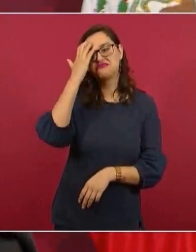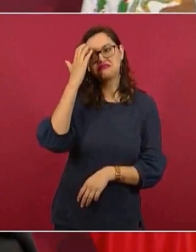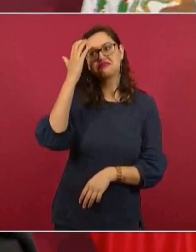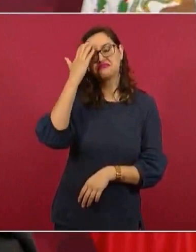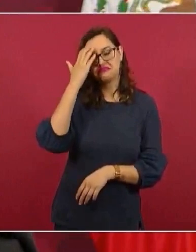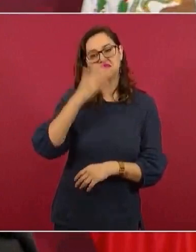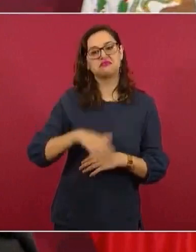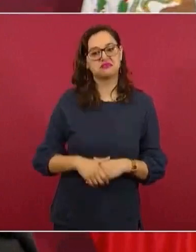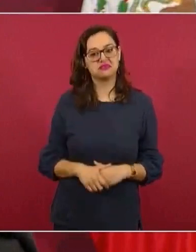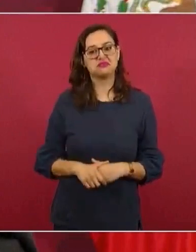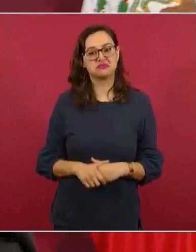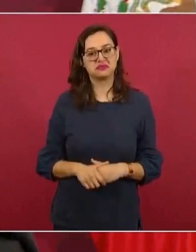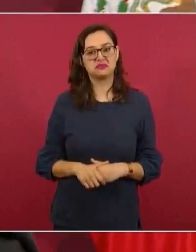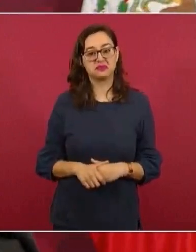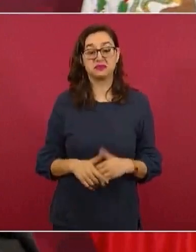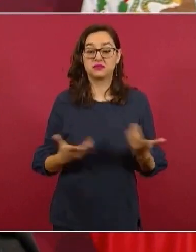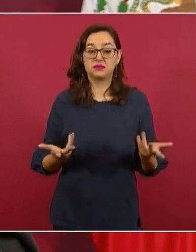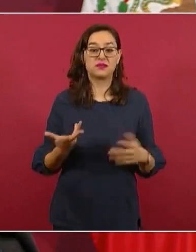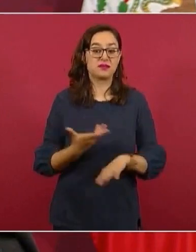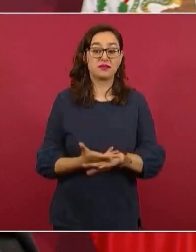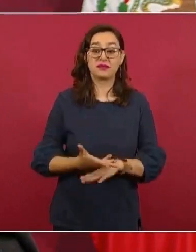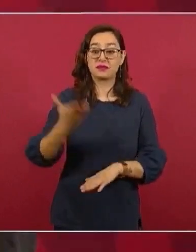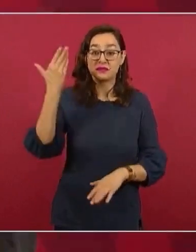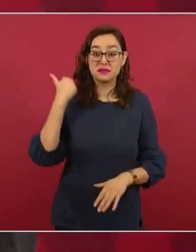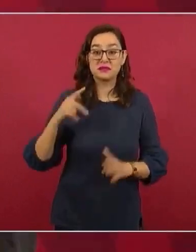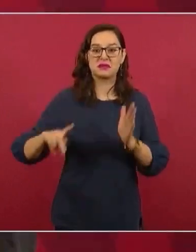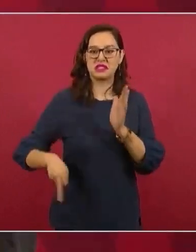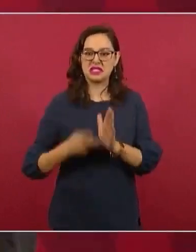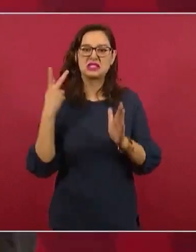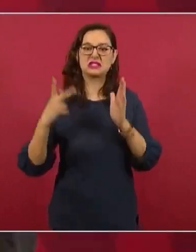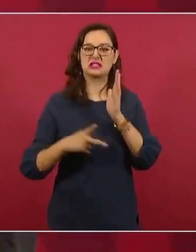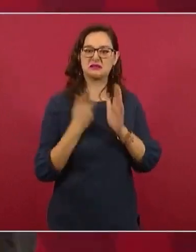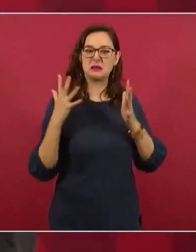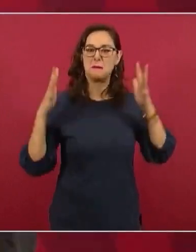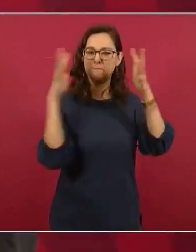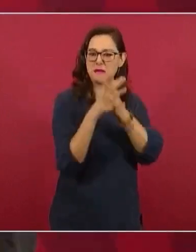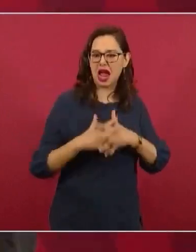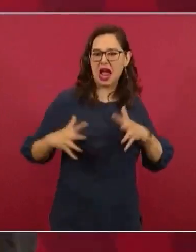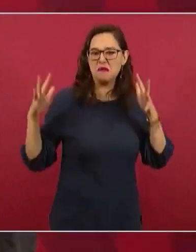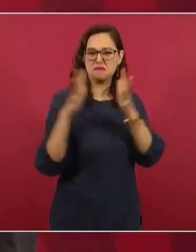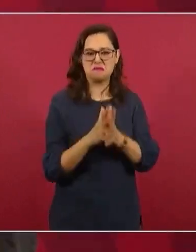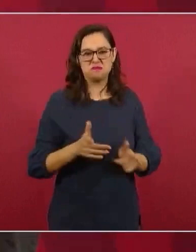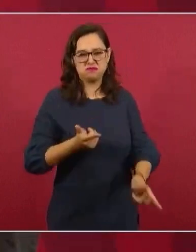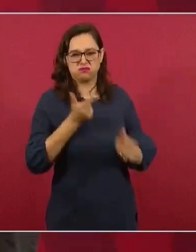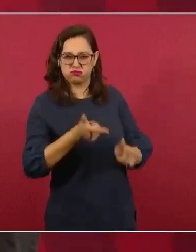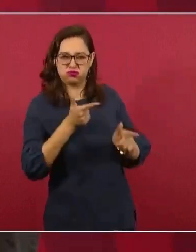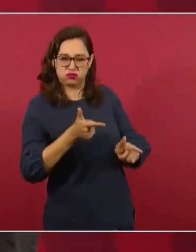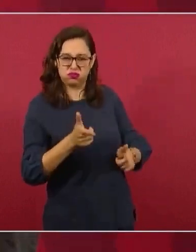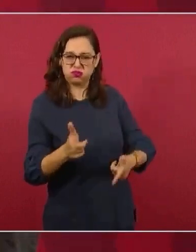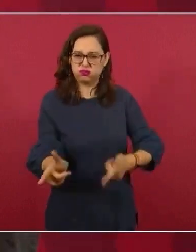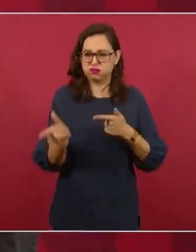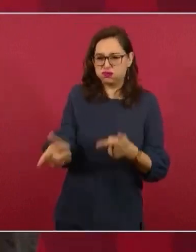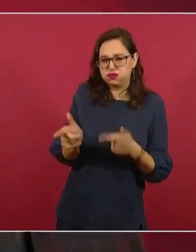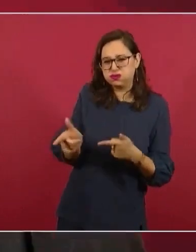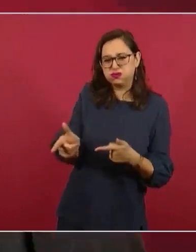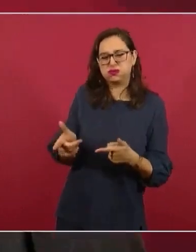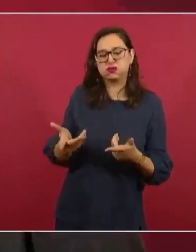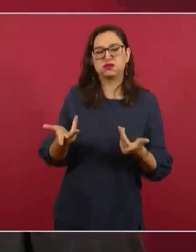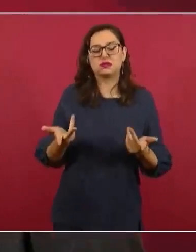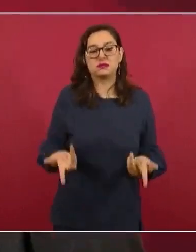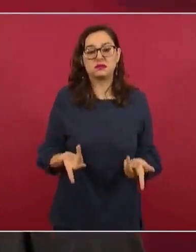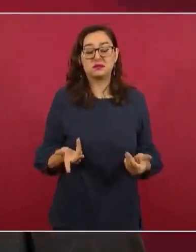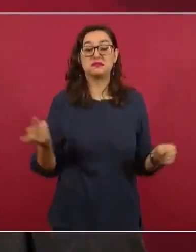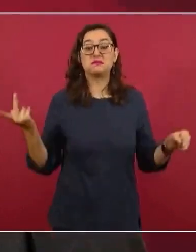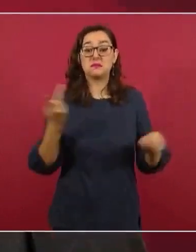eran constantes los enfrentamientos y